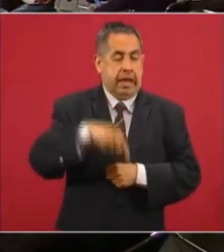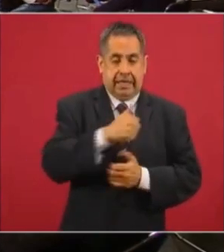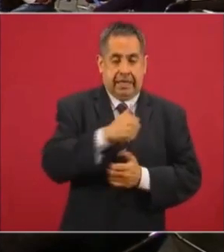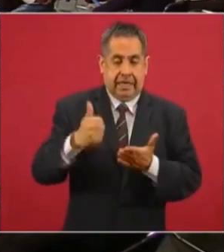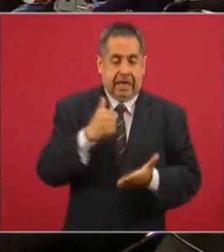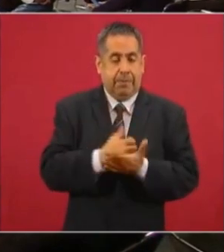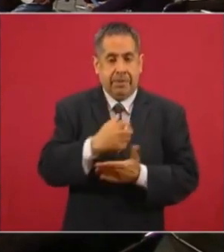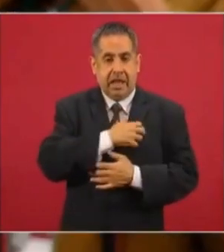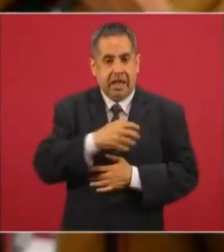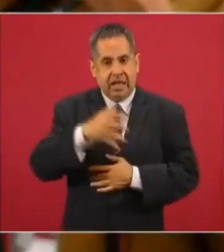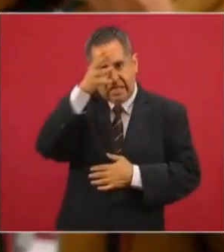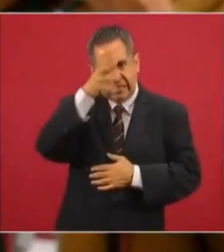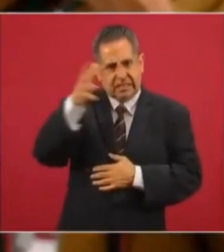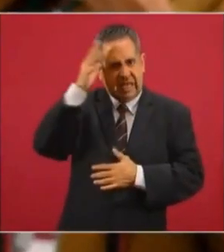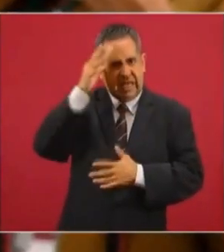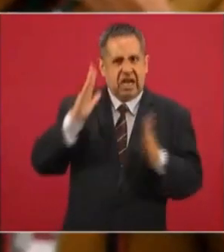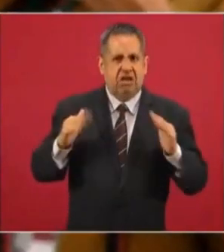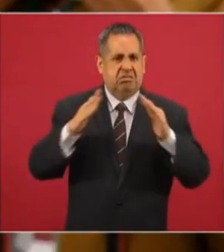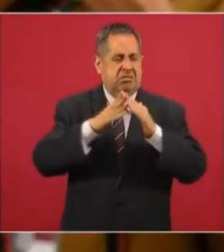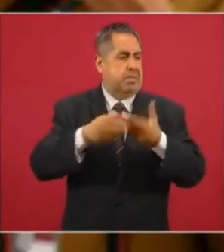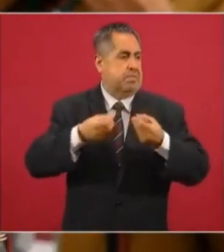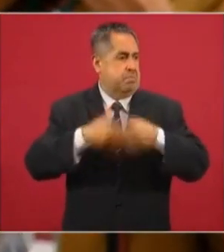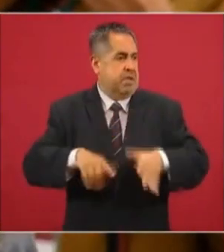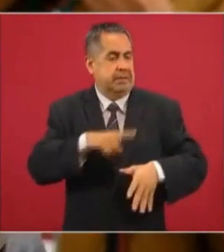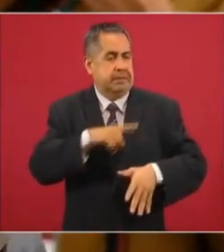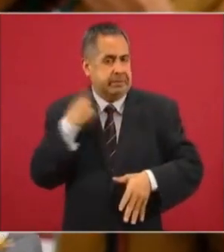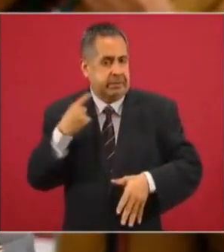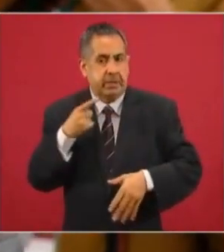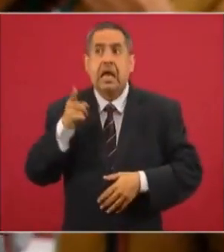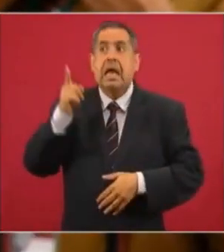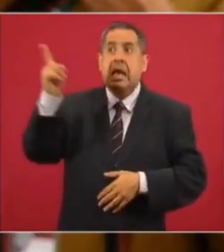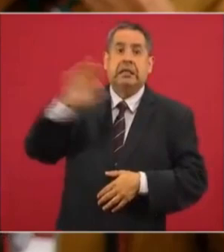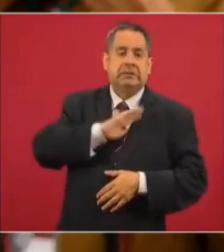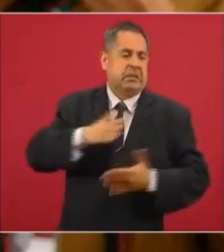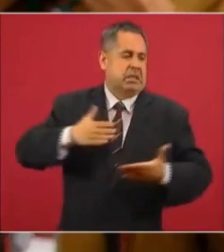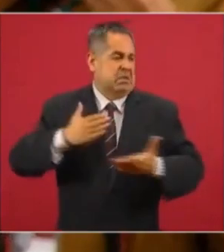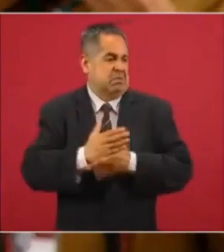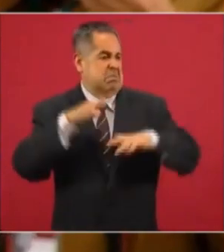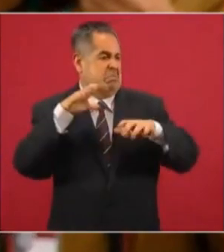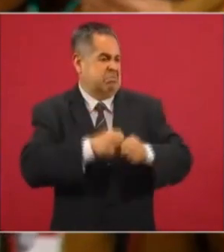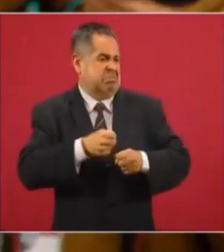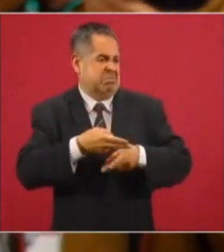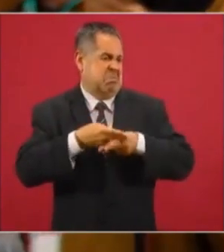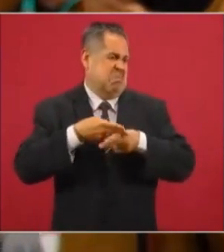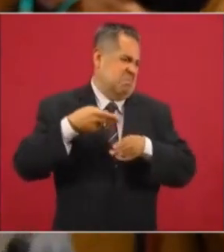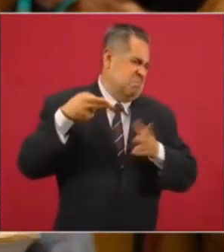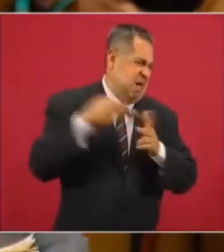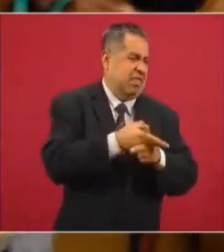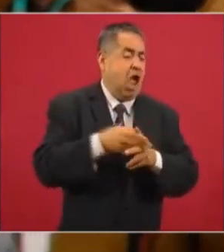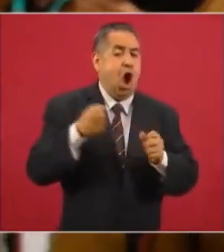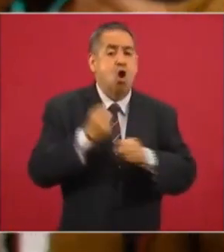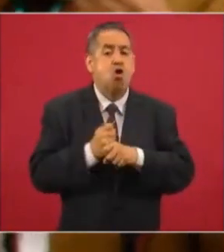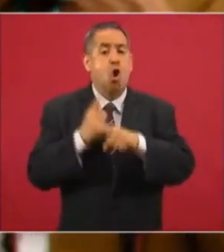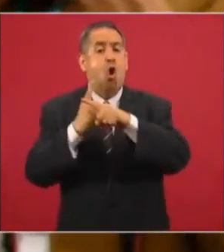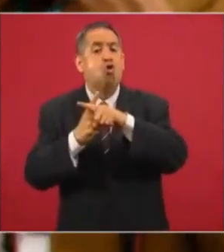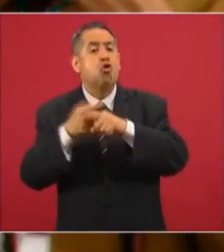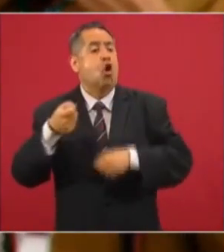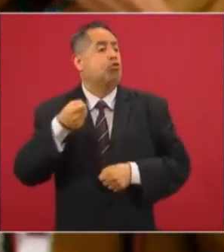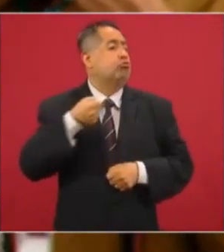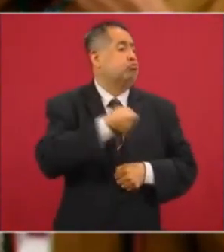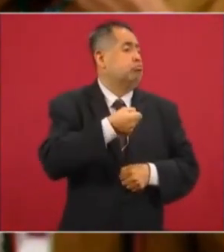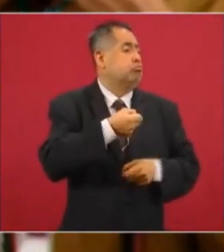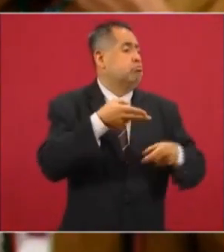sociedad azteca, y de una conquista que se hizo a espada y con la cruz, en el